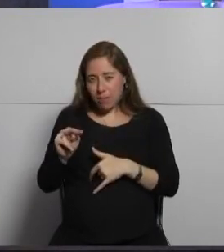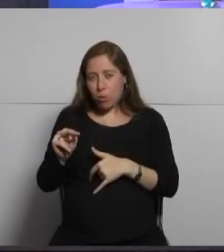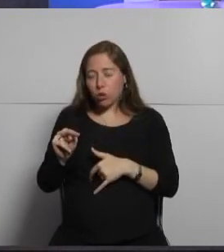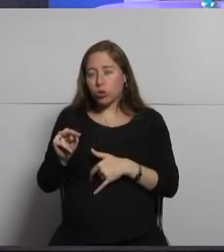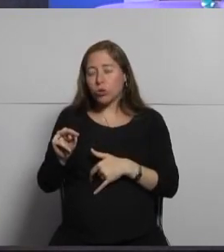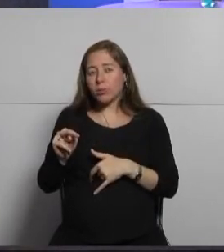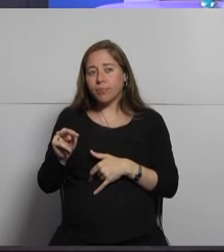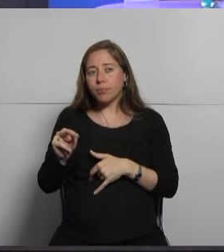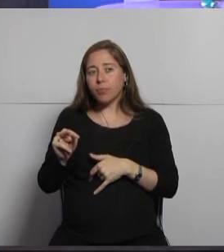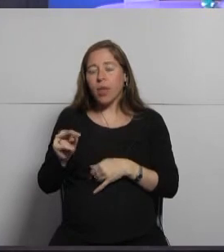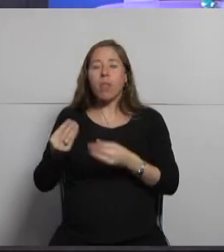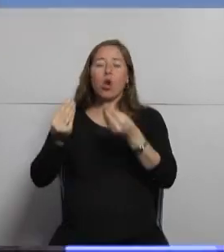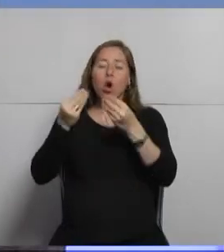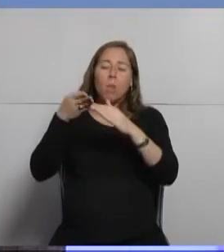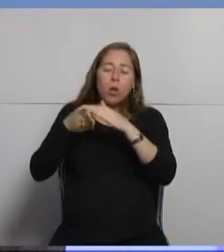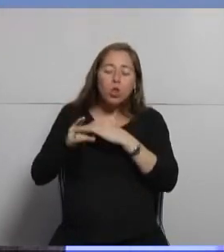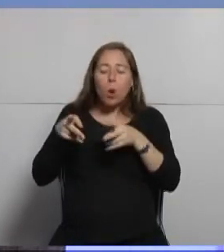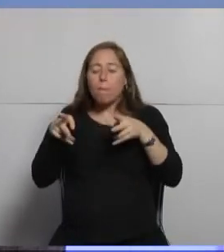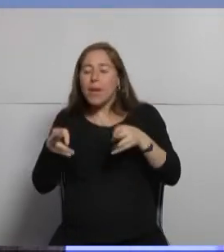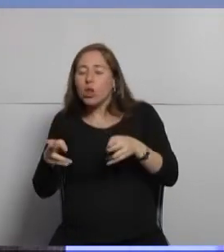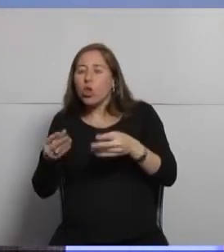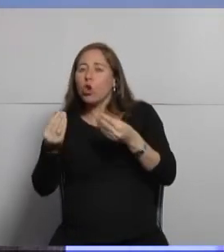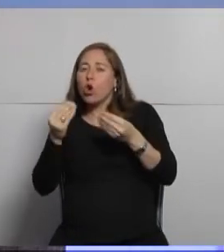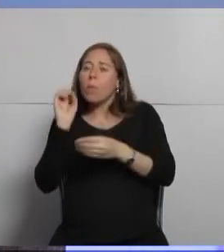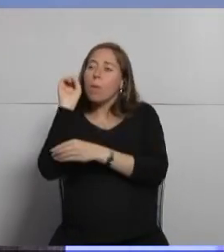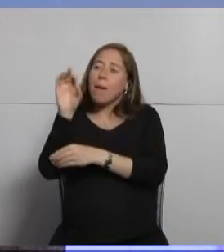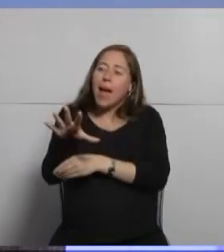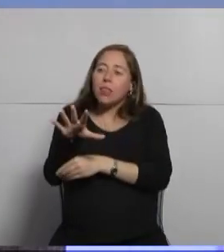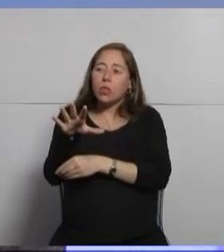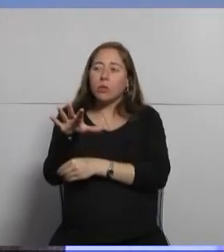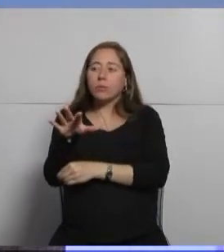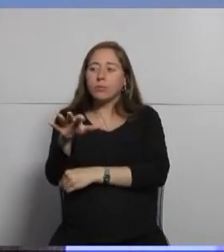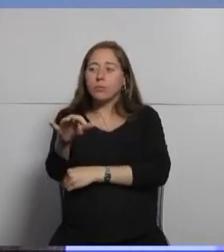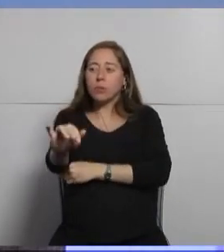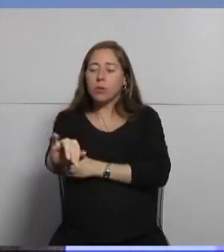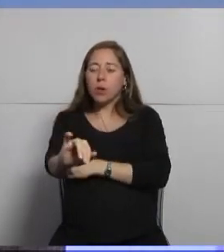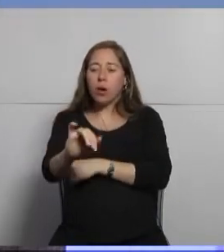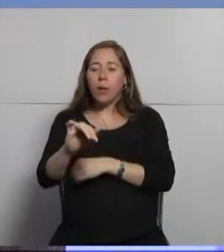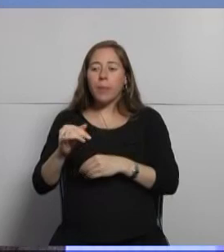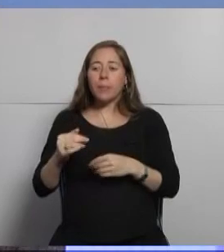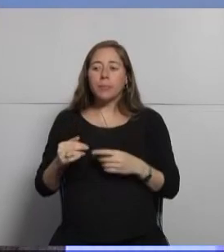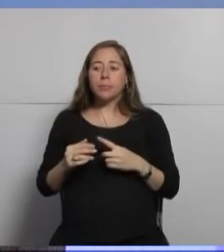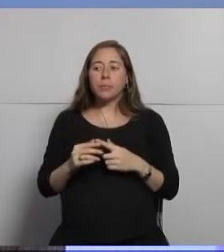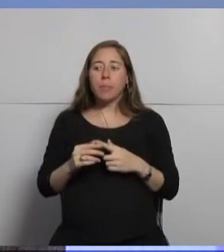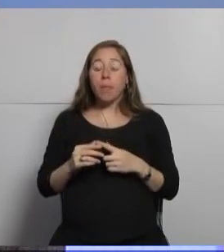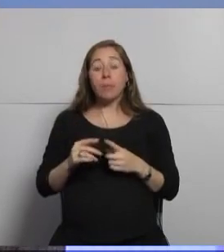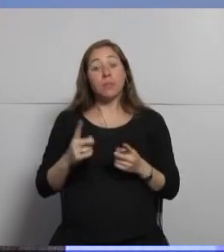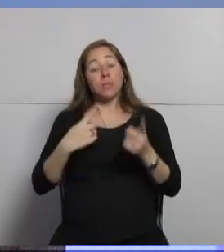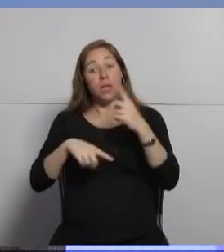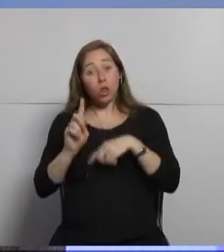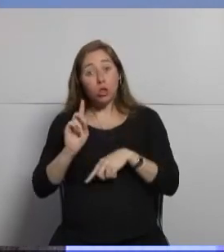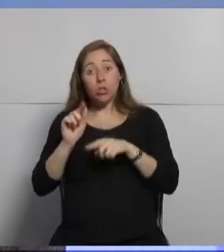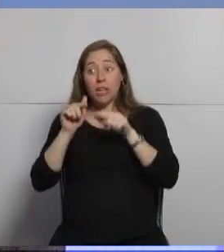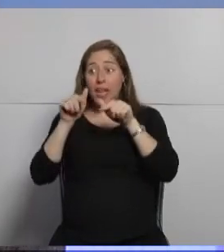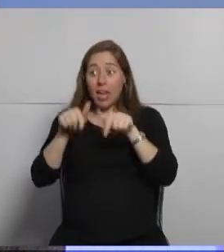acceder a los métodos saber cómo mandarle el API key y todo eso después este manager también